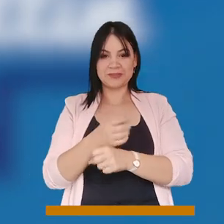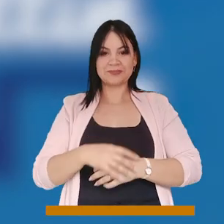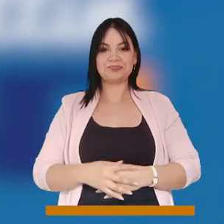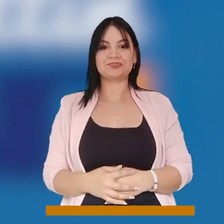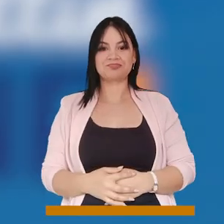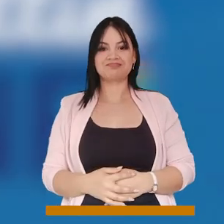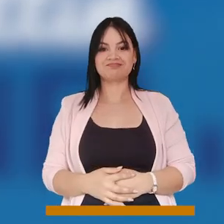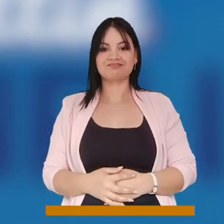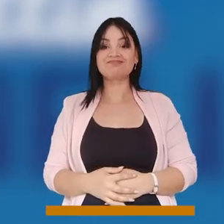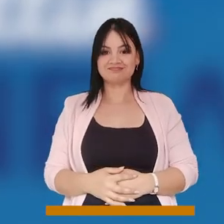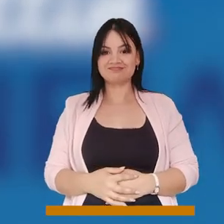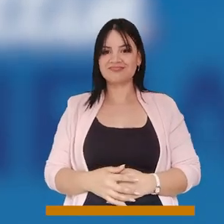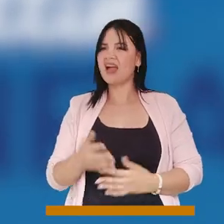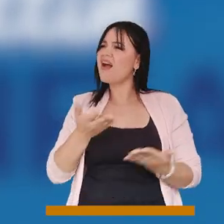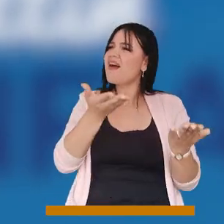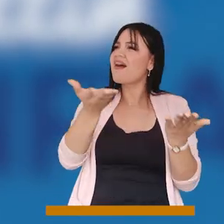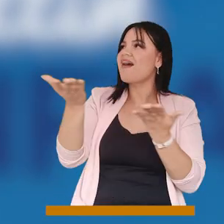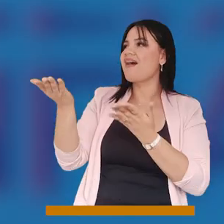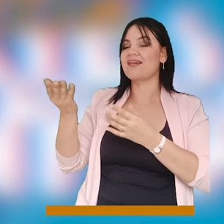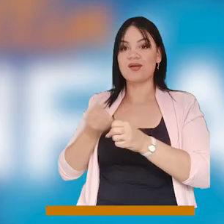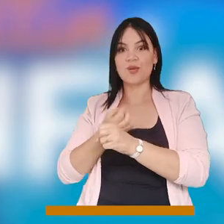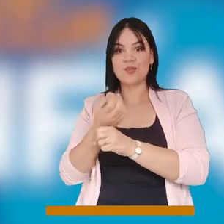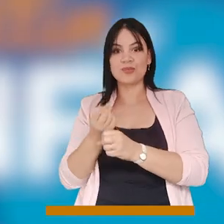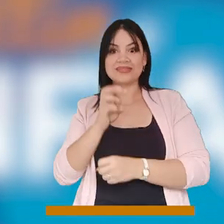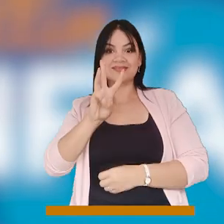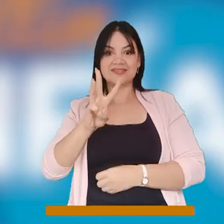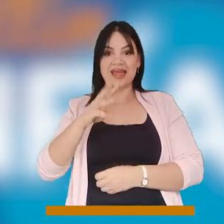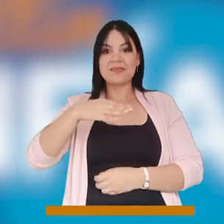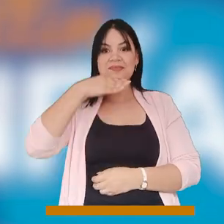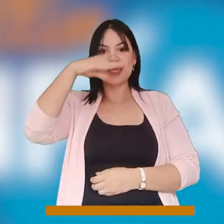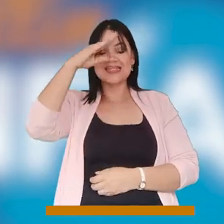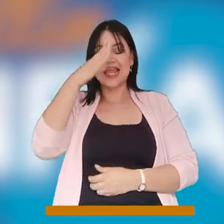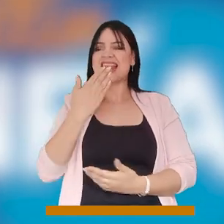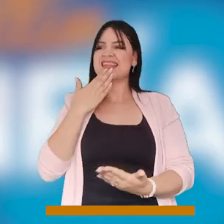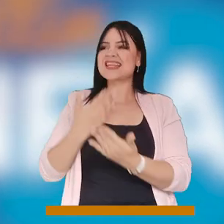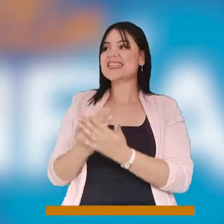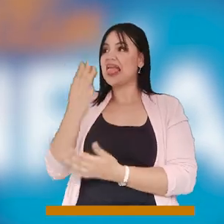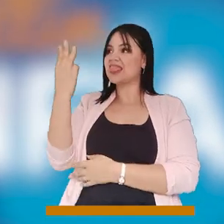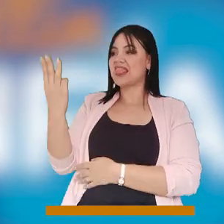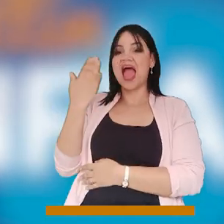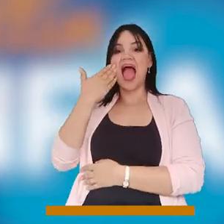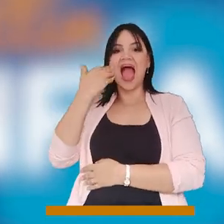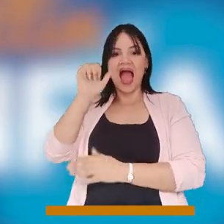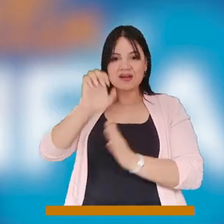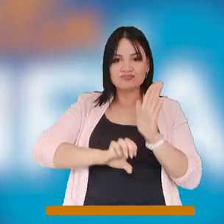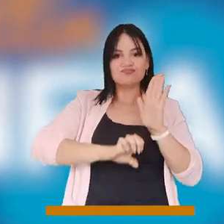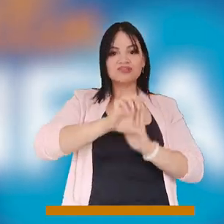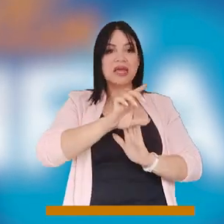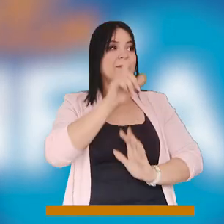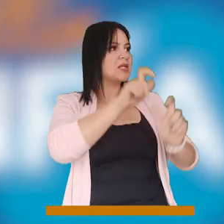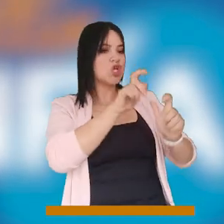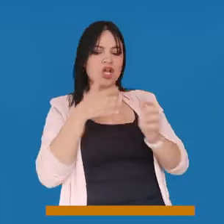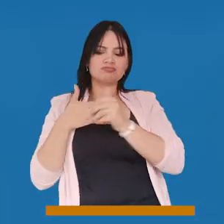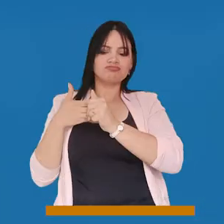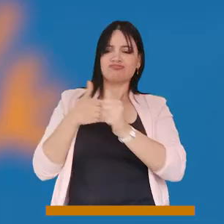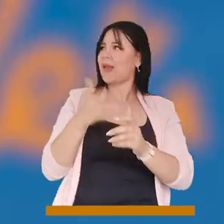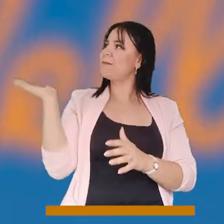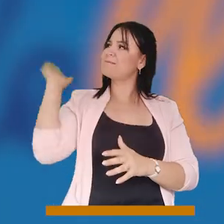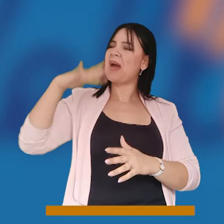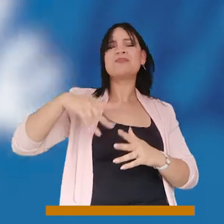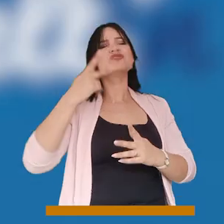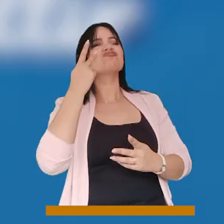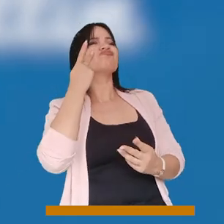Esta es la comuna 3 de Medellín, un nuevo sector turístico que gracias a estas dos mujeres emprendedoras y guías locales del sector tuvimos la oportunidad de